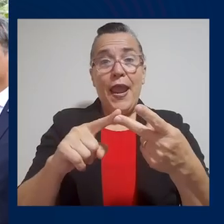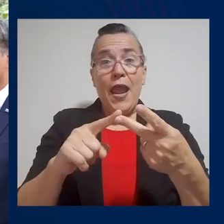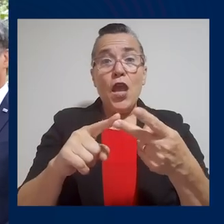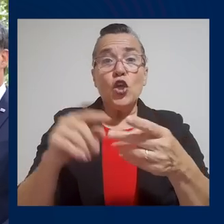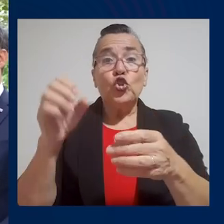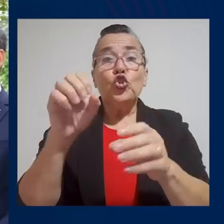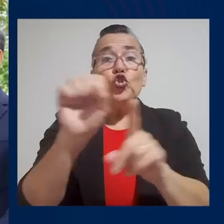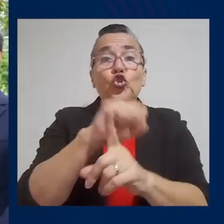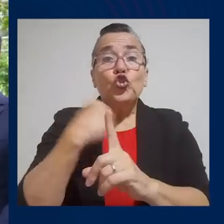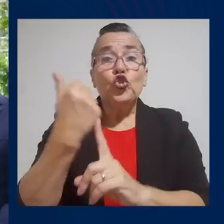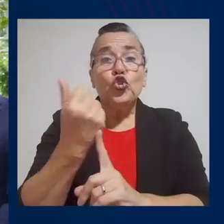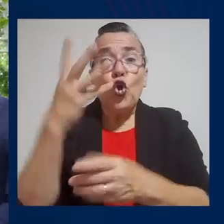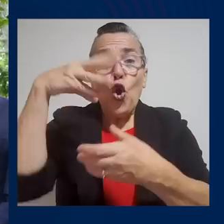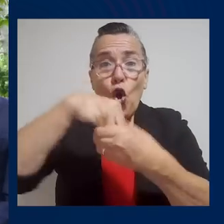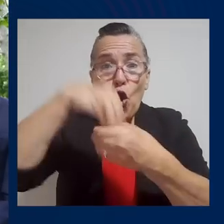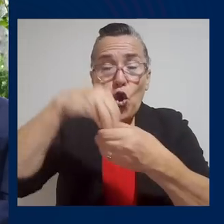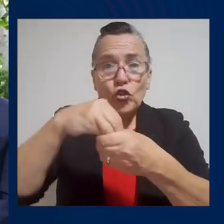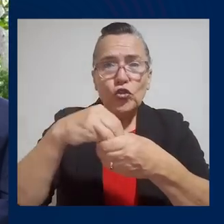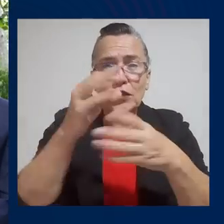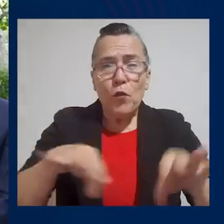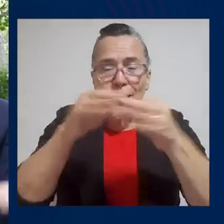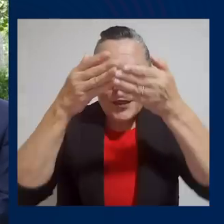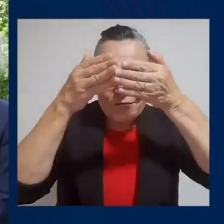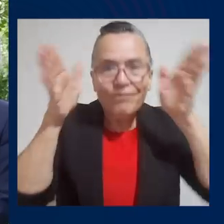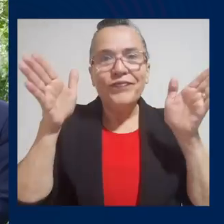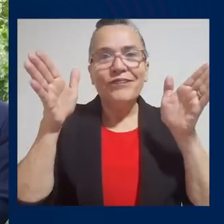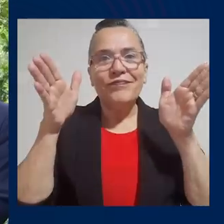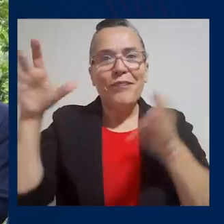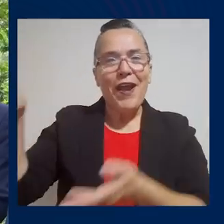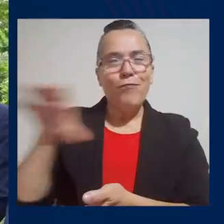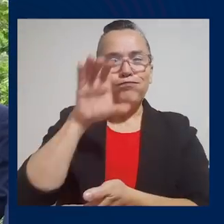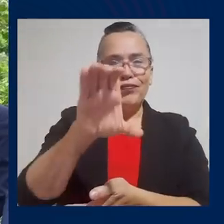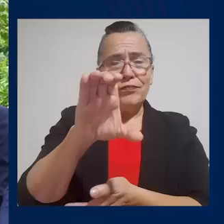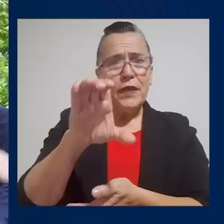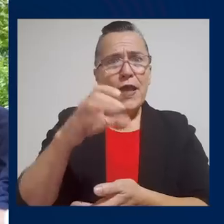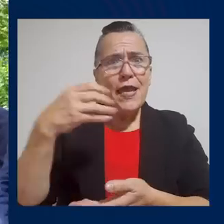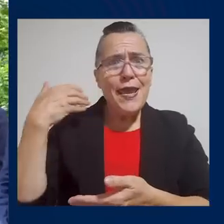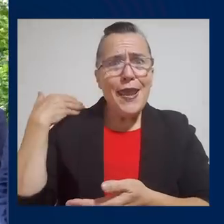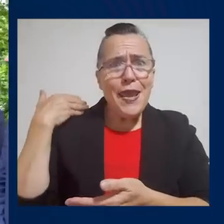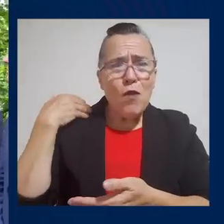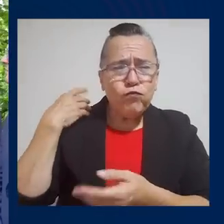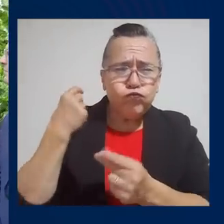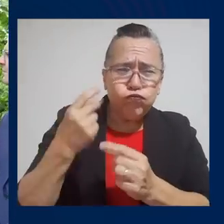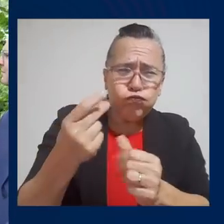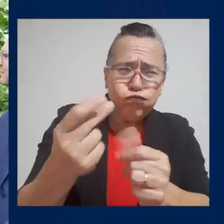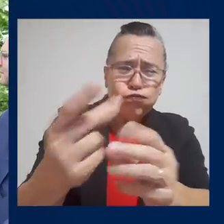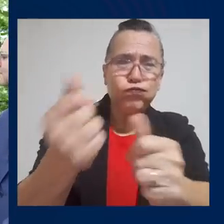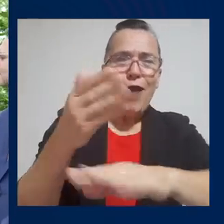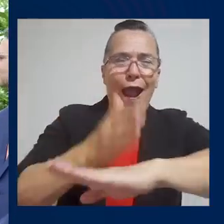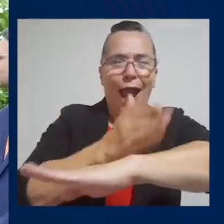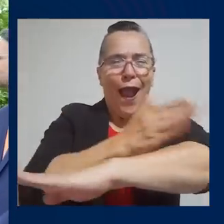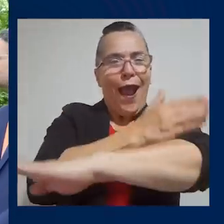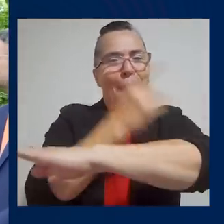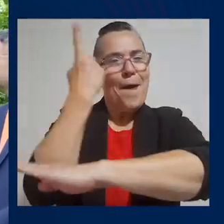la apertura de los socios importantes y caminamos aceleradamente, como no lo habíamos hecho en décadas,